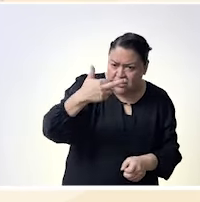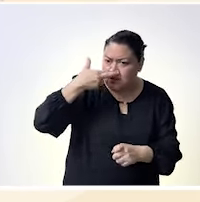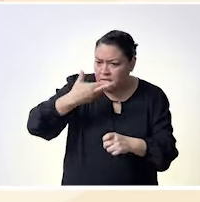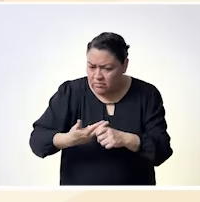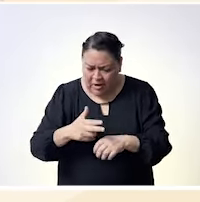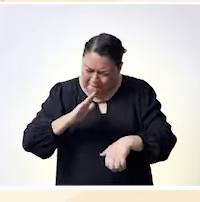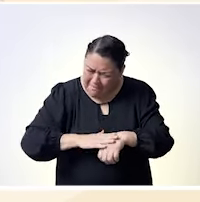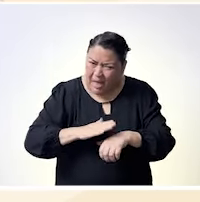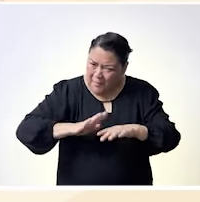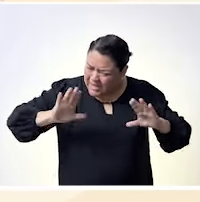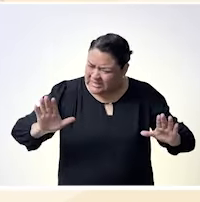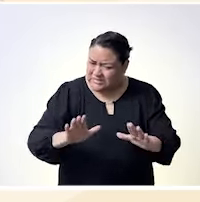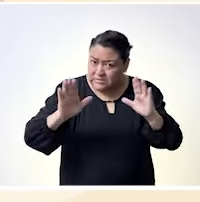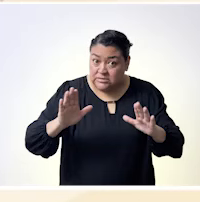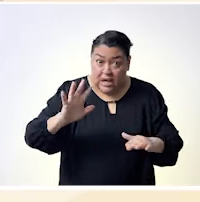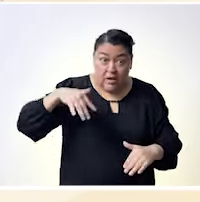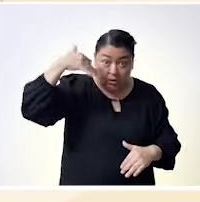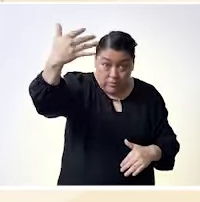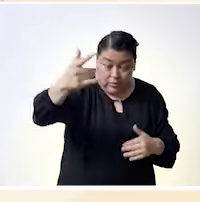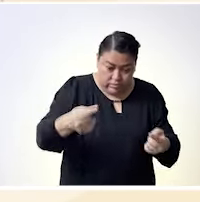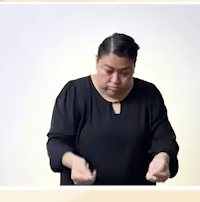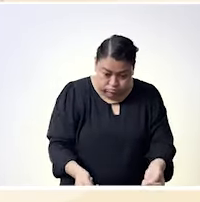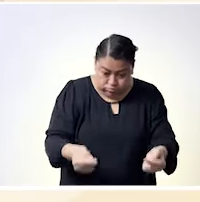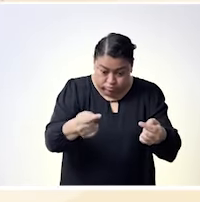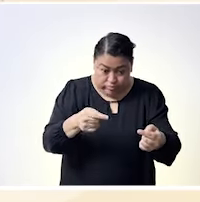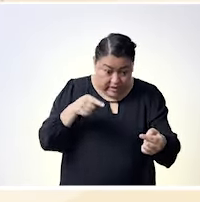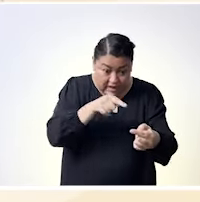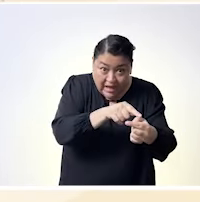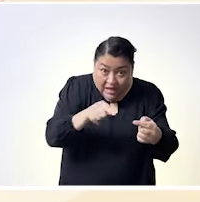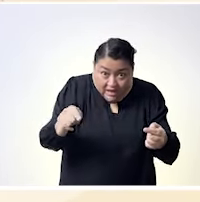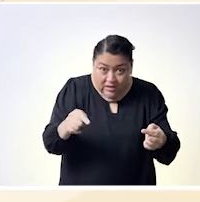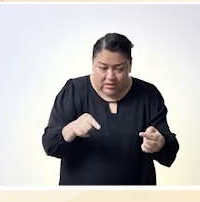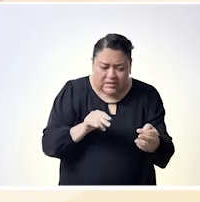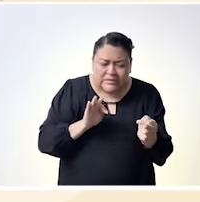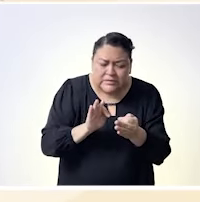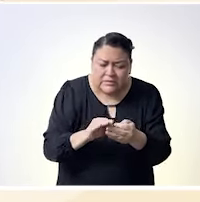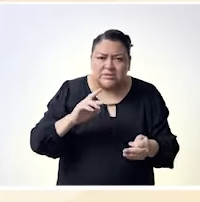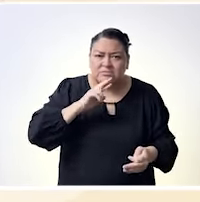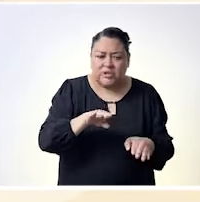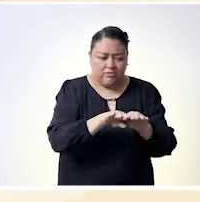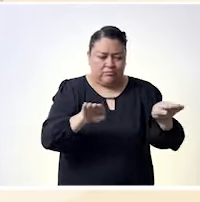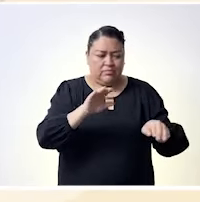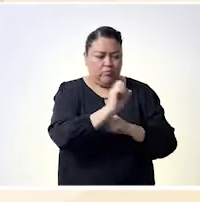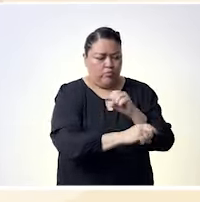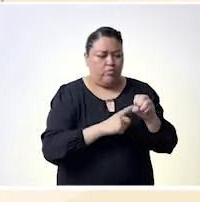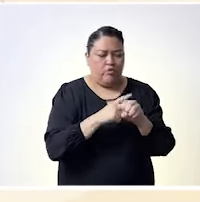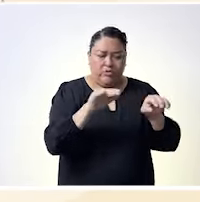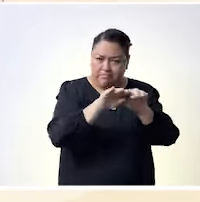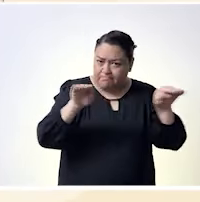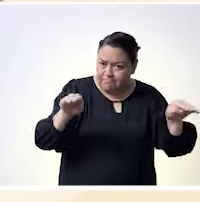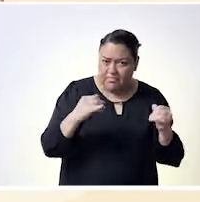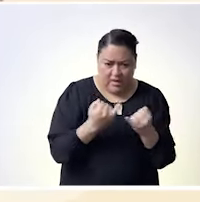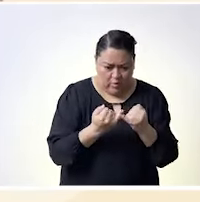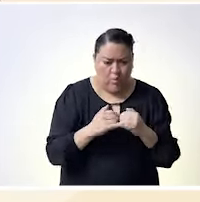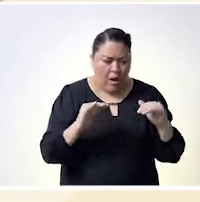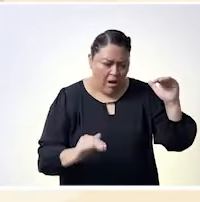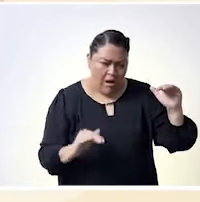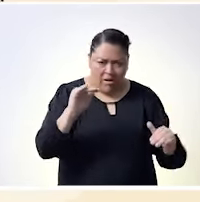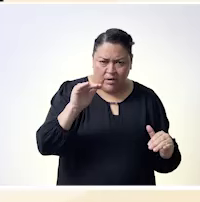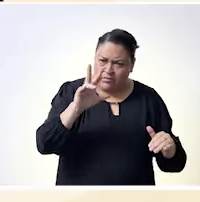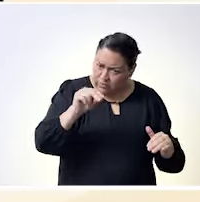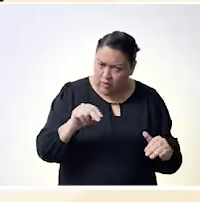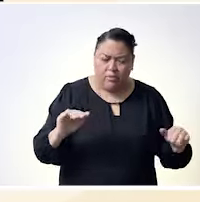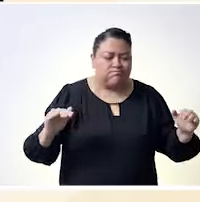hablando de esas diferencias es como logramos esta igualdad sustantiva muchísimas gracias Tania pues ahora seguimos